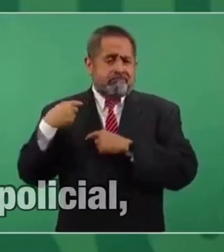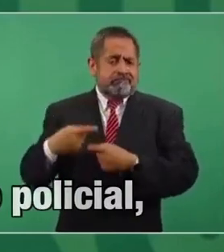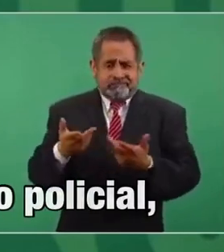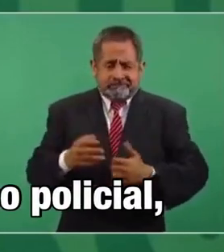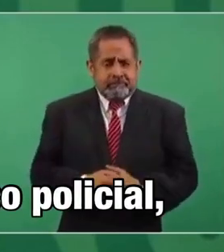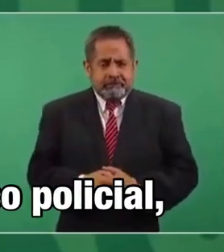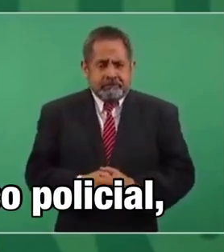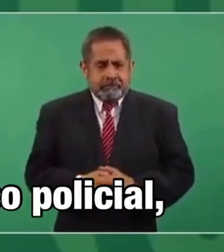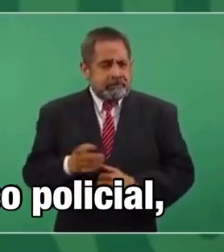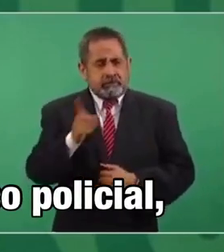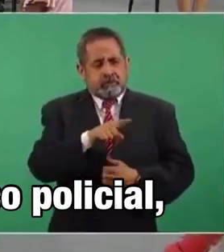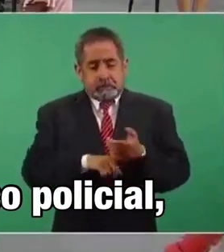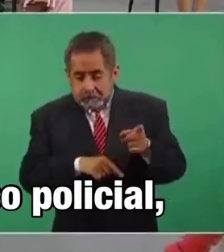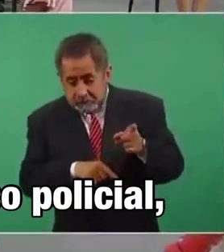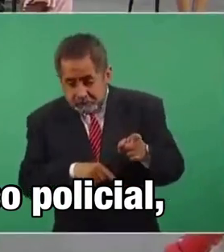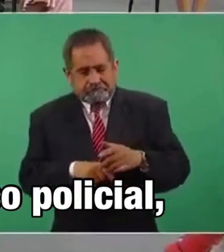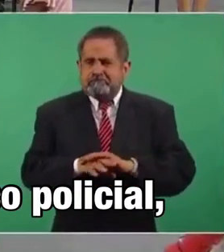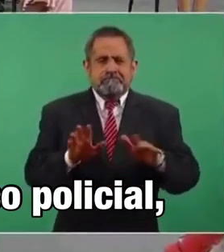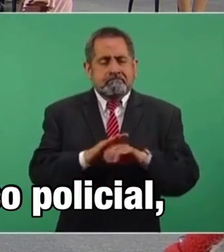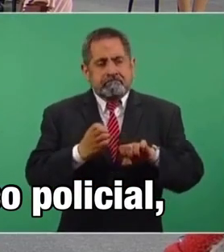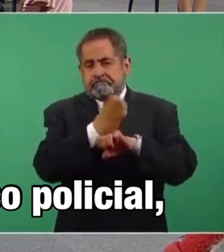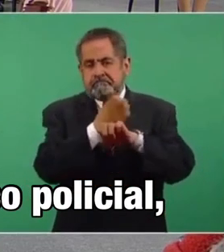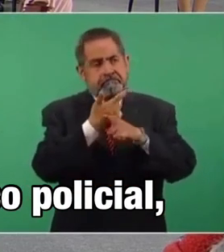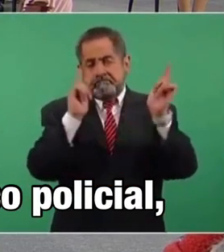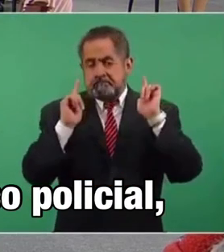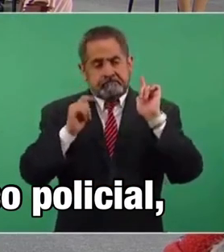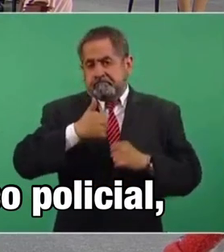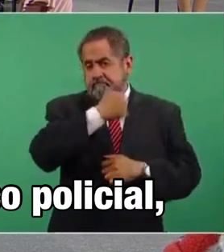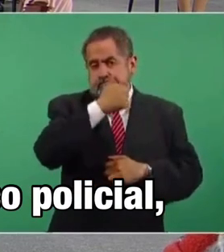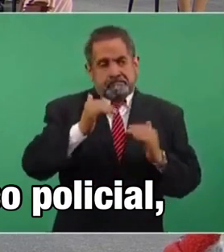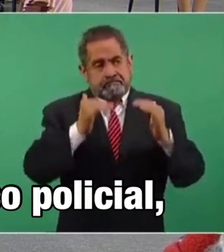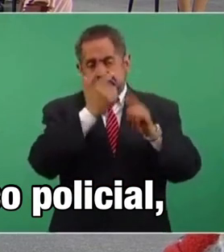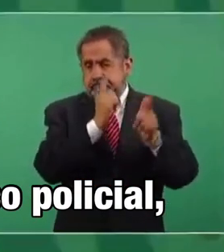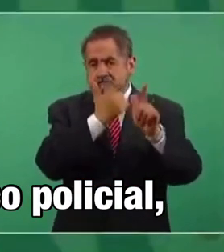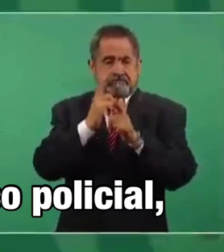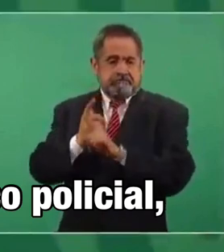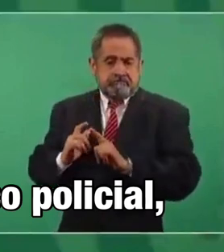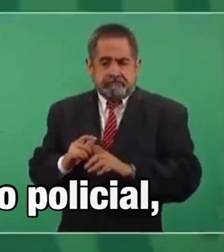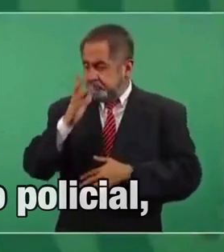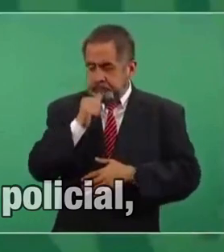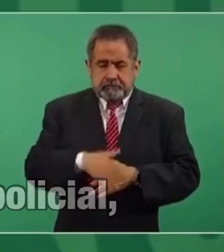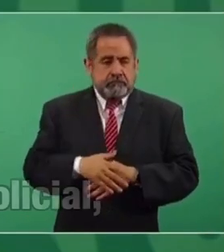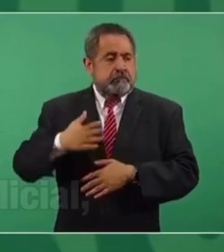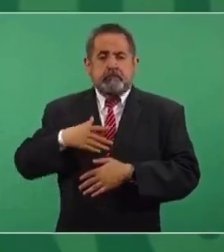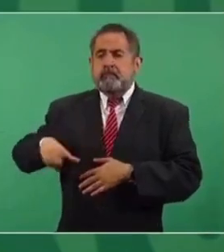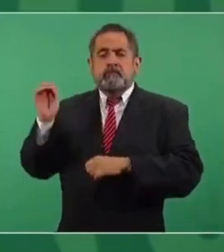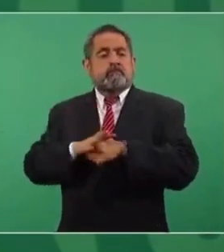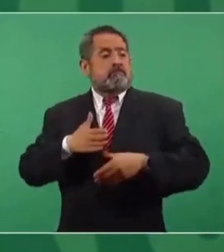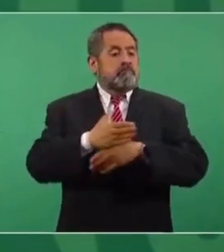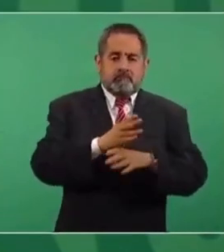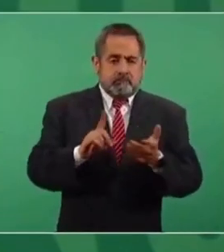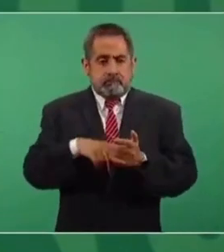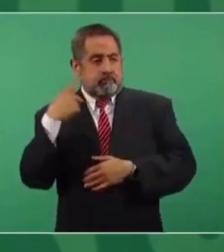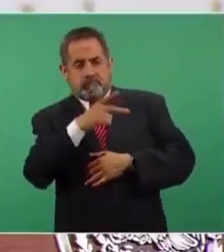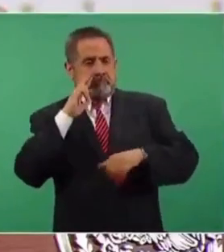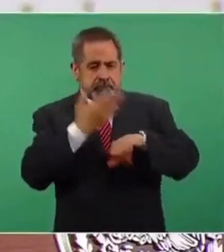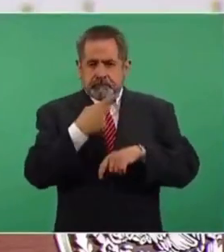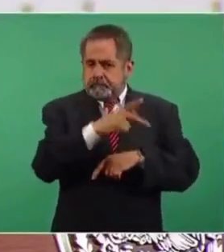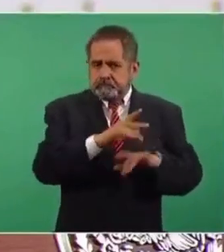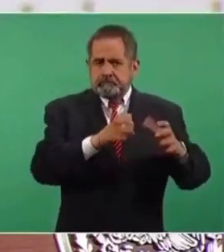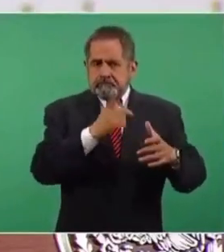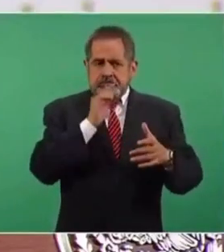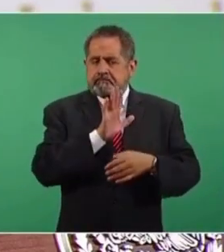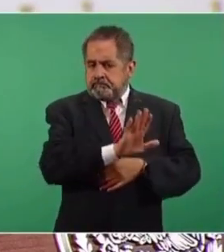Lo otro no es posible porque los estados son libres, son soberanos y son funciones que les corresponden y no se trata